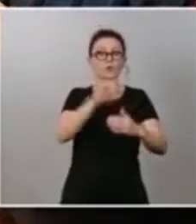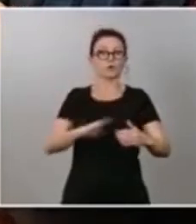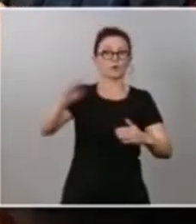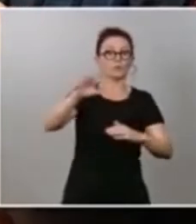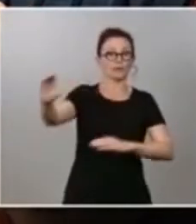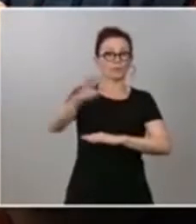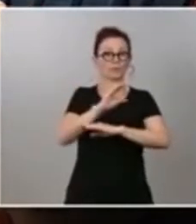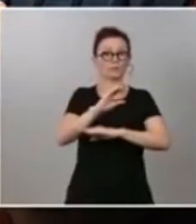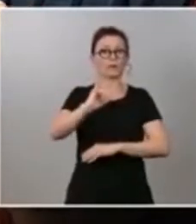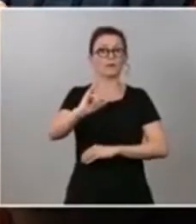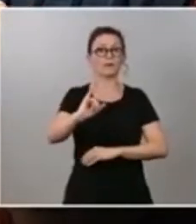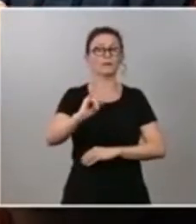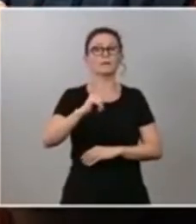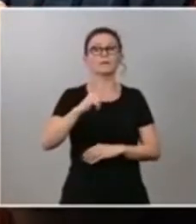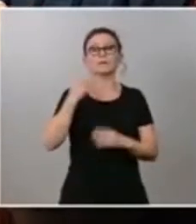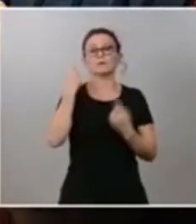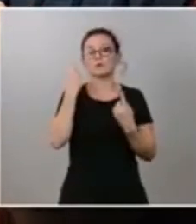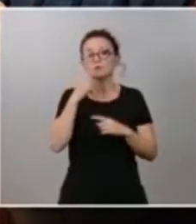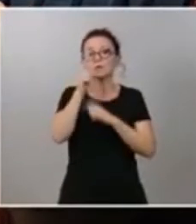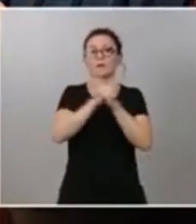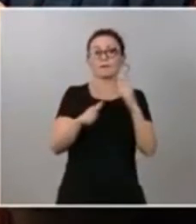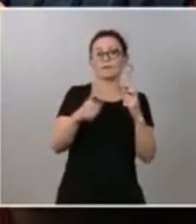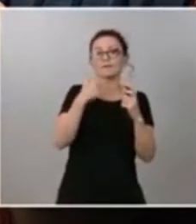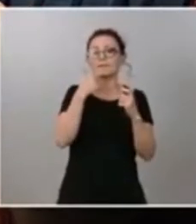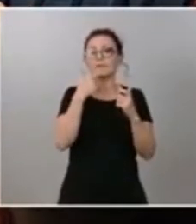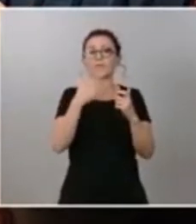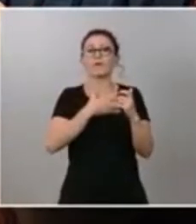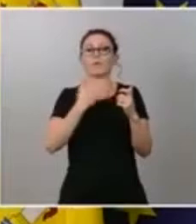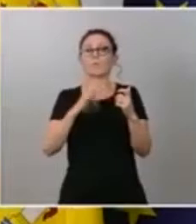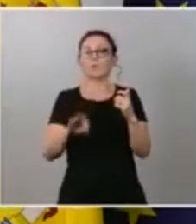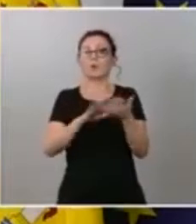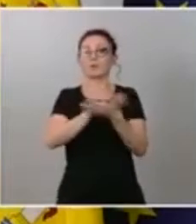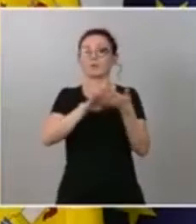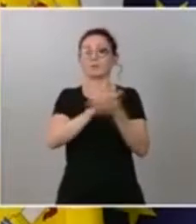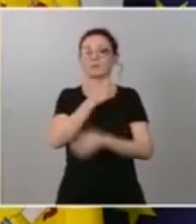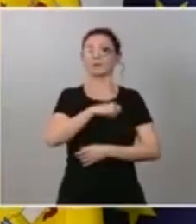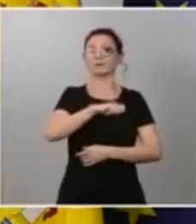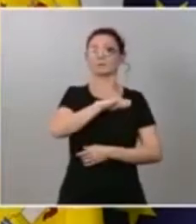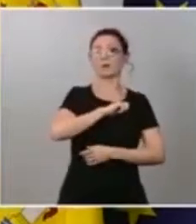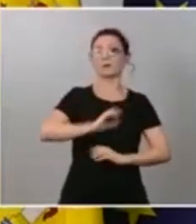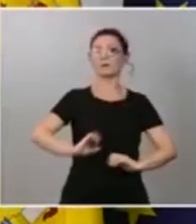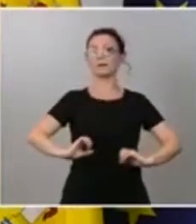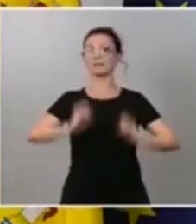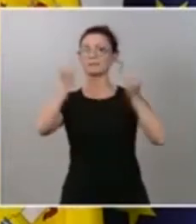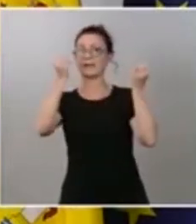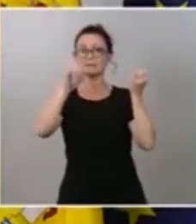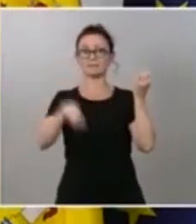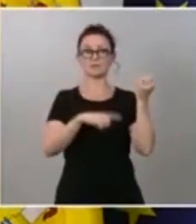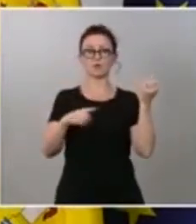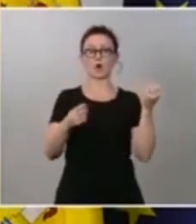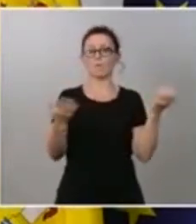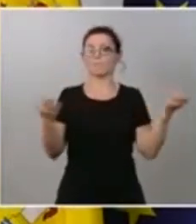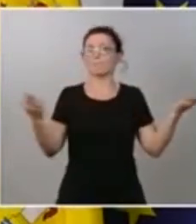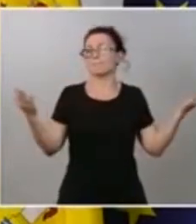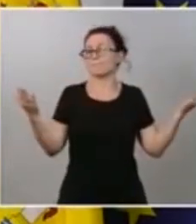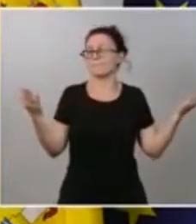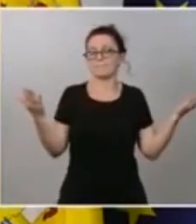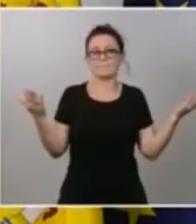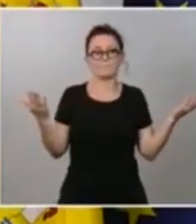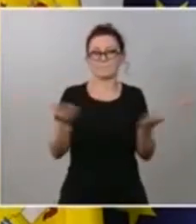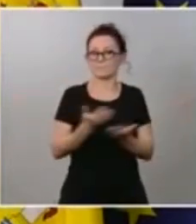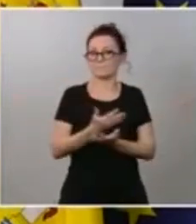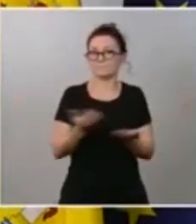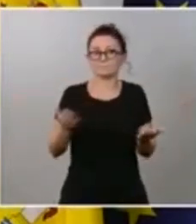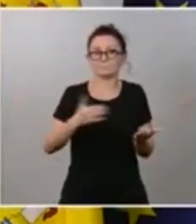gente que cree que con esto pues ya pueden entrar en el tema de si a España se le ha rescatado o no pero eso es un juego de verdad que a mí me importa